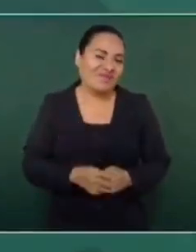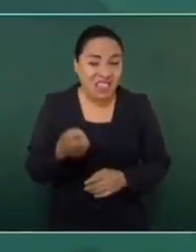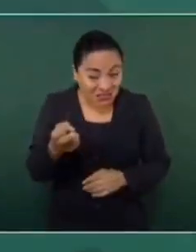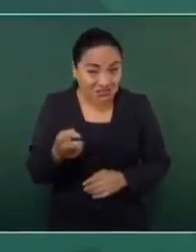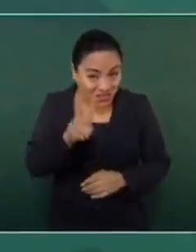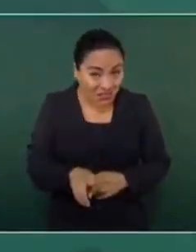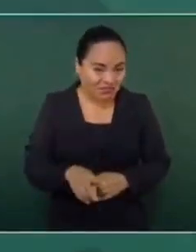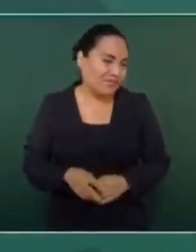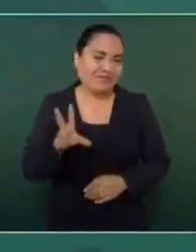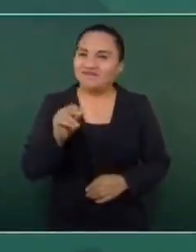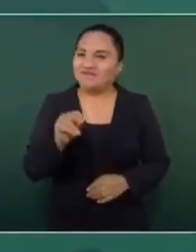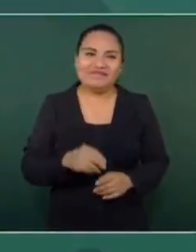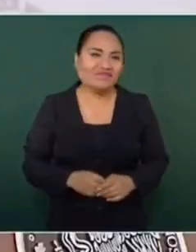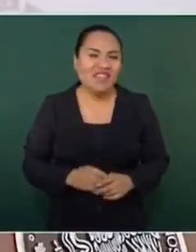cierto.